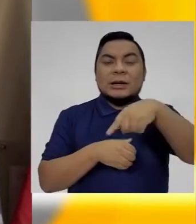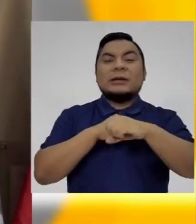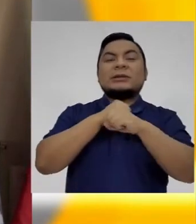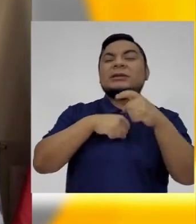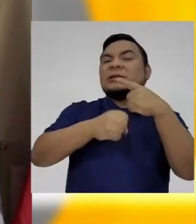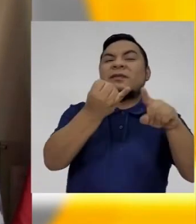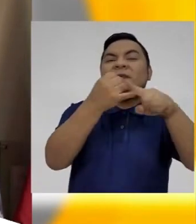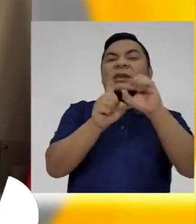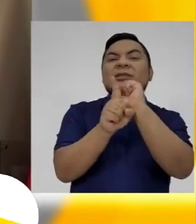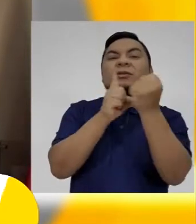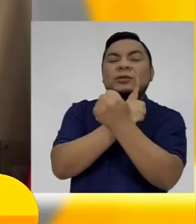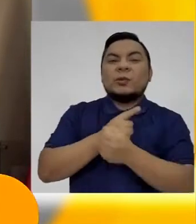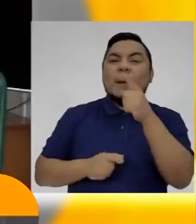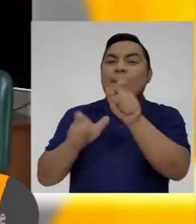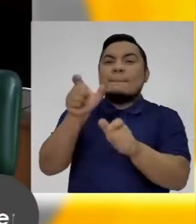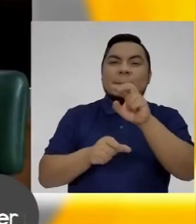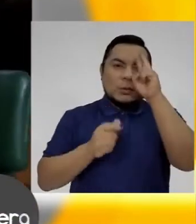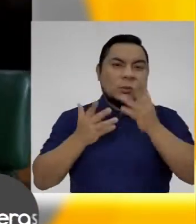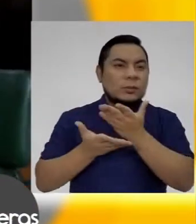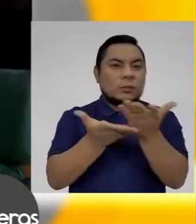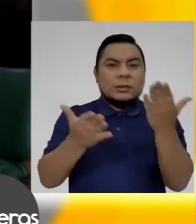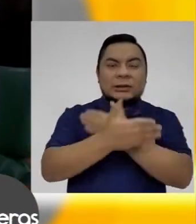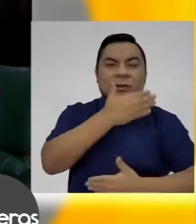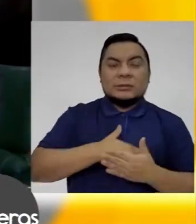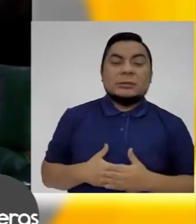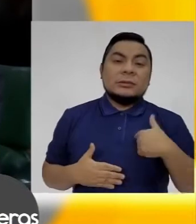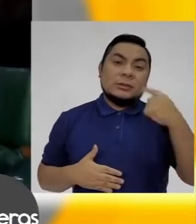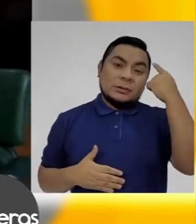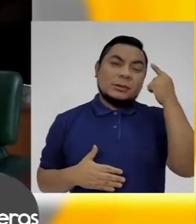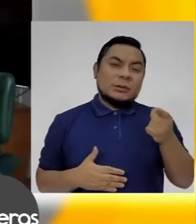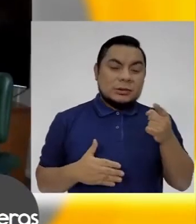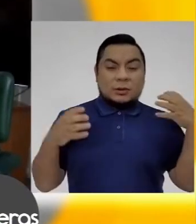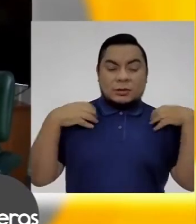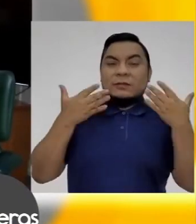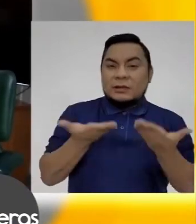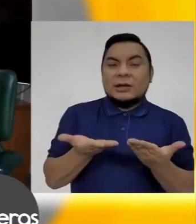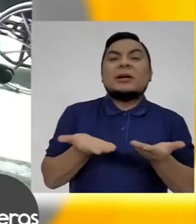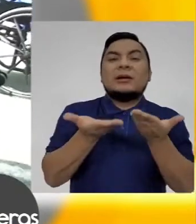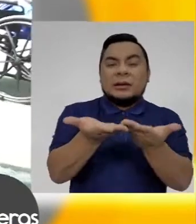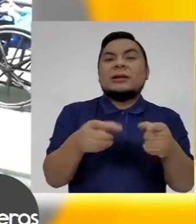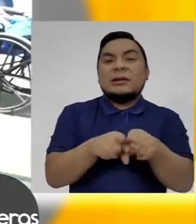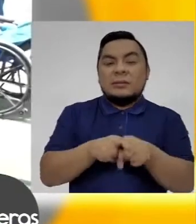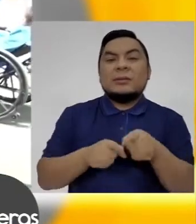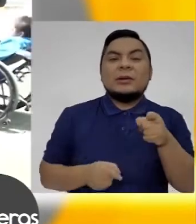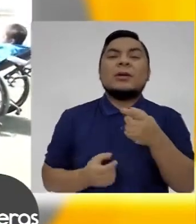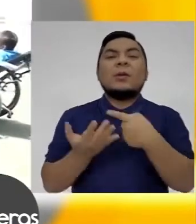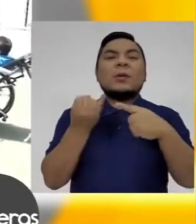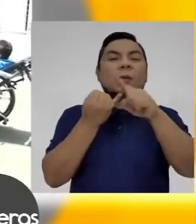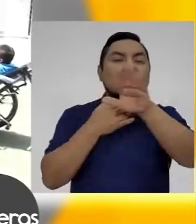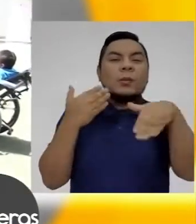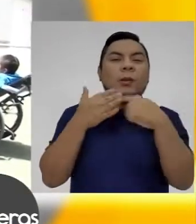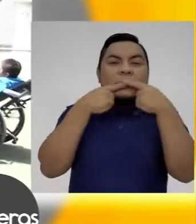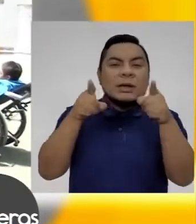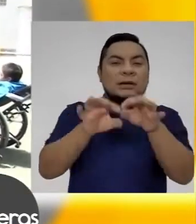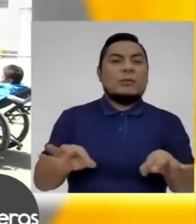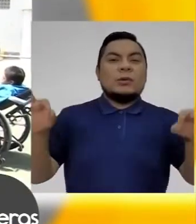instituciones que tienen un enorme valor para los ciudadanos. Desde el punto de vista táctico, también da hacia afuera una